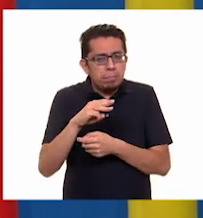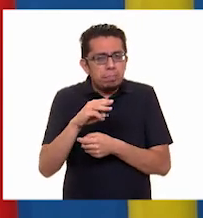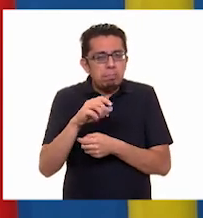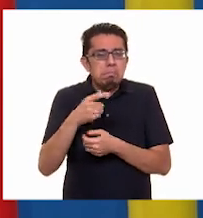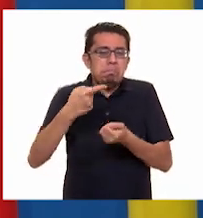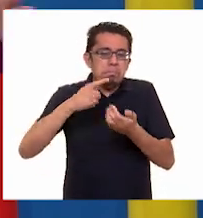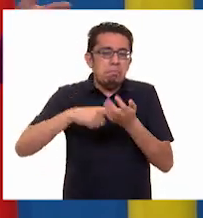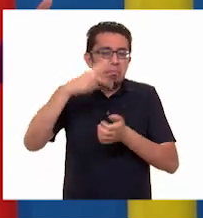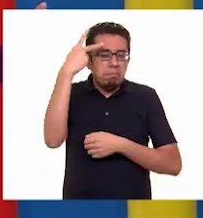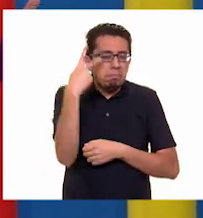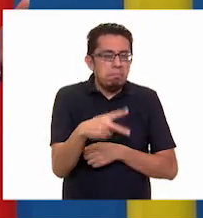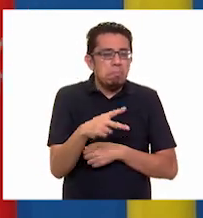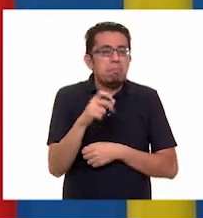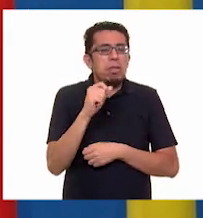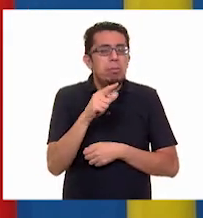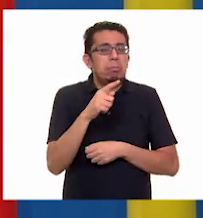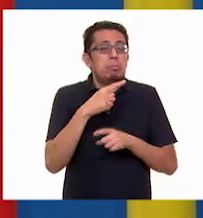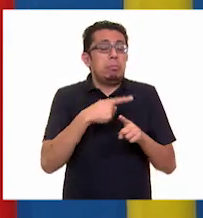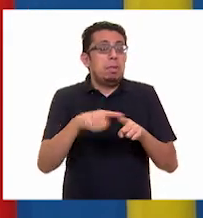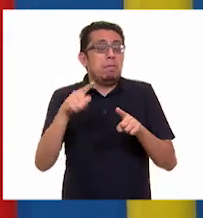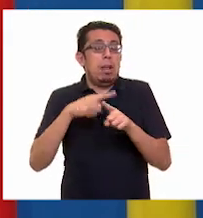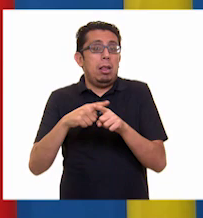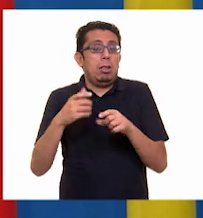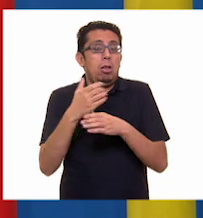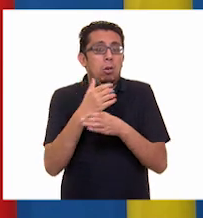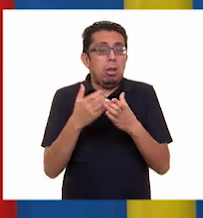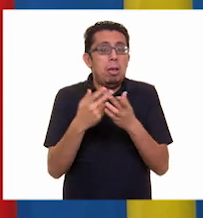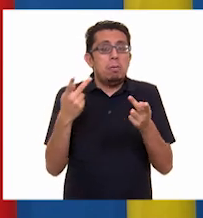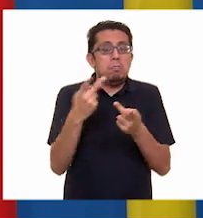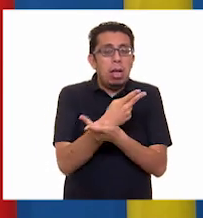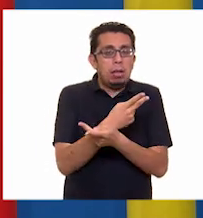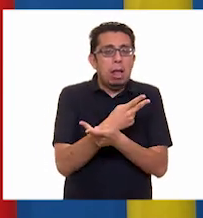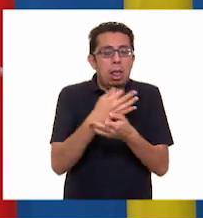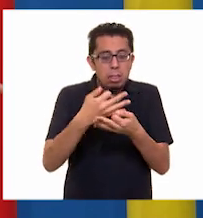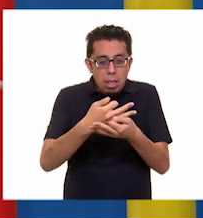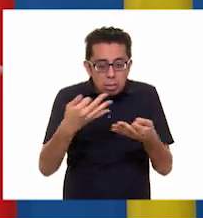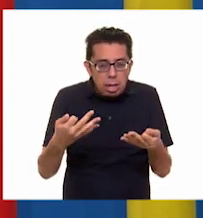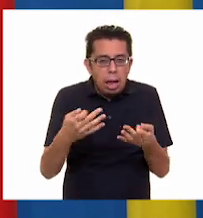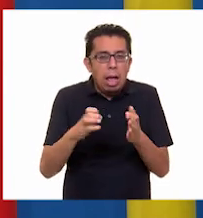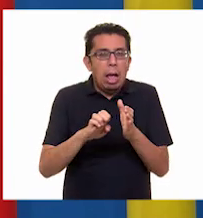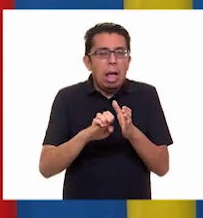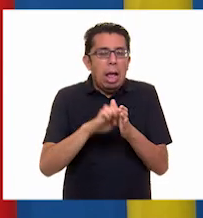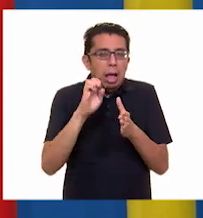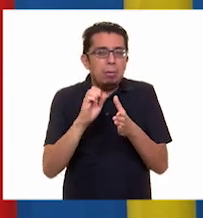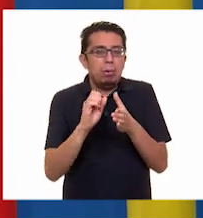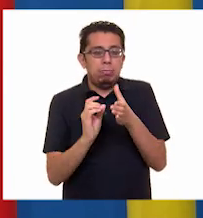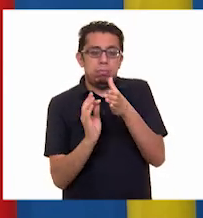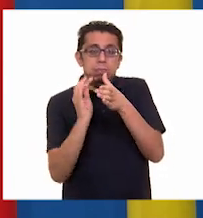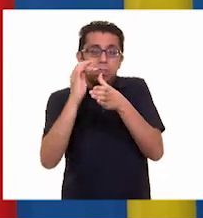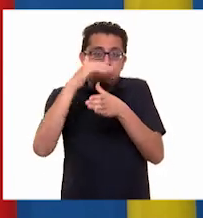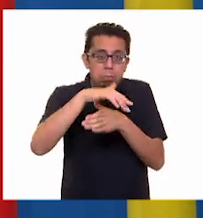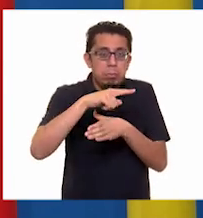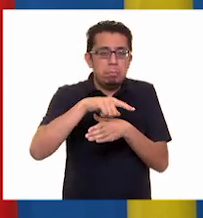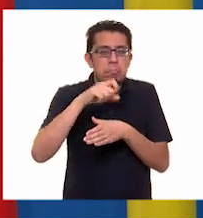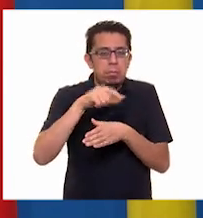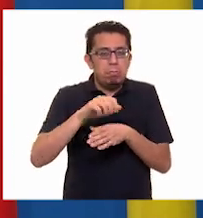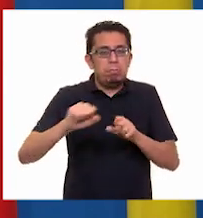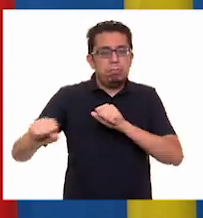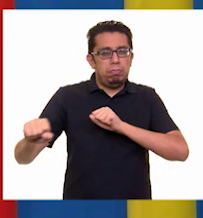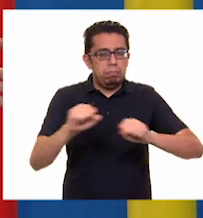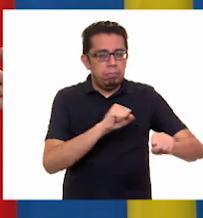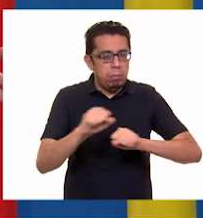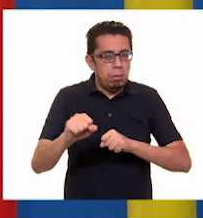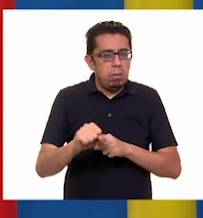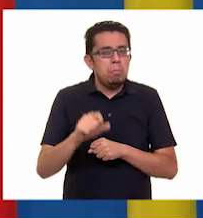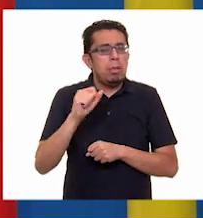así como la diversidad de fenómenos geológicos como el vulcanismo o la sismicidad. E incluso podemos conocer sobre